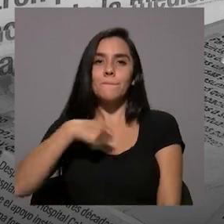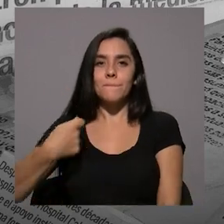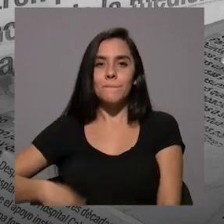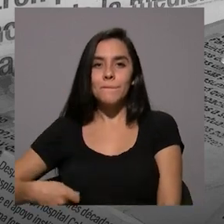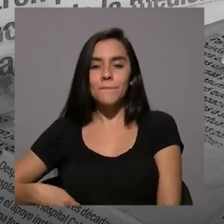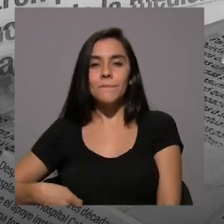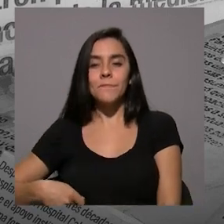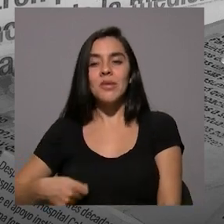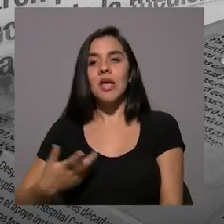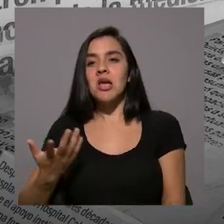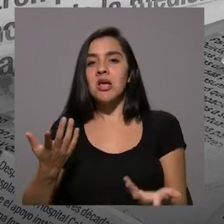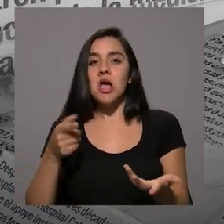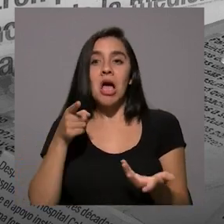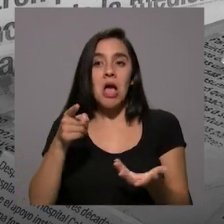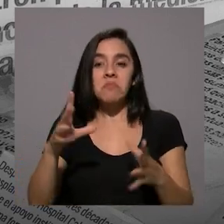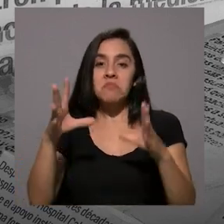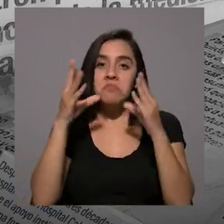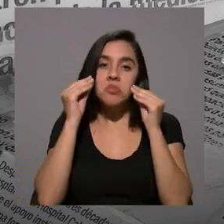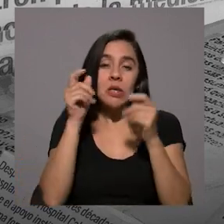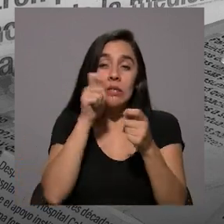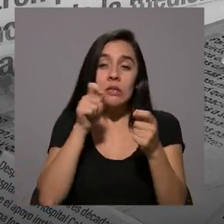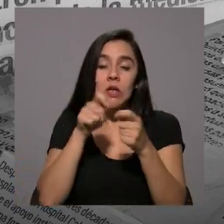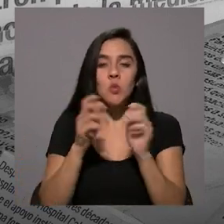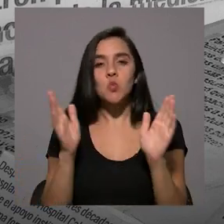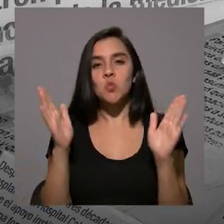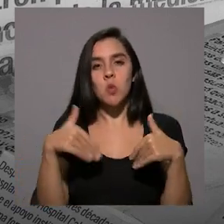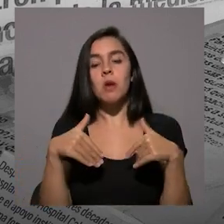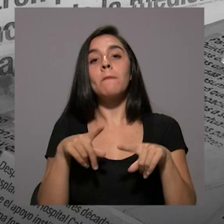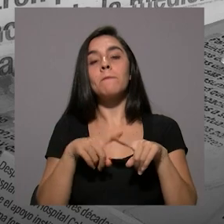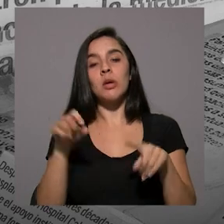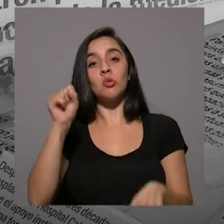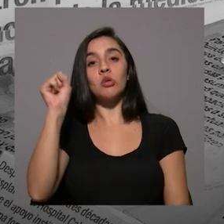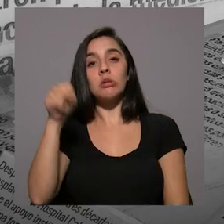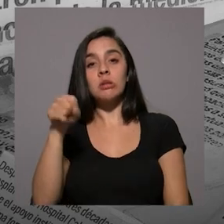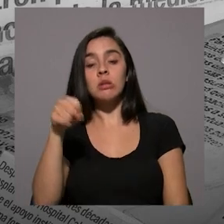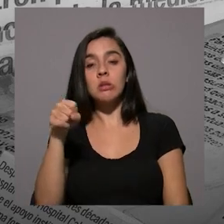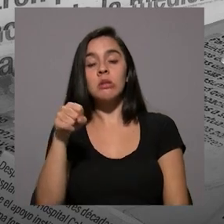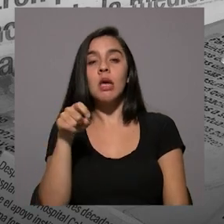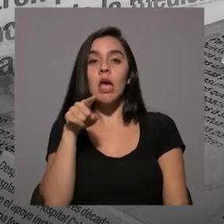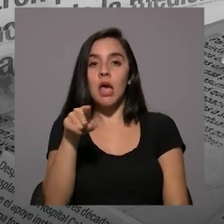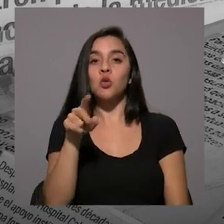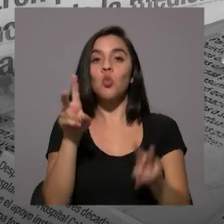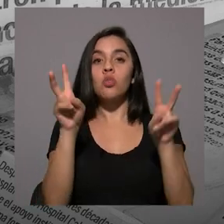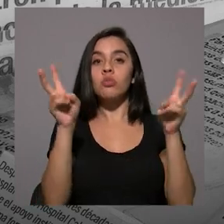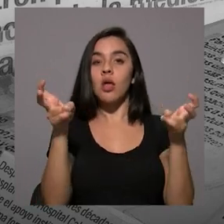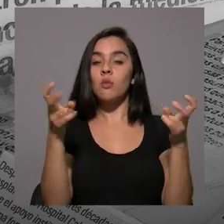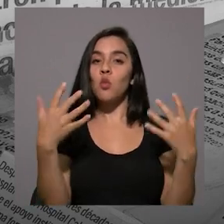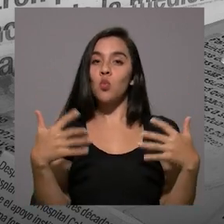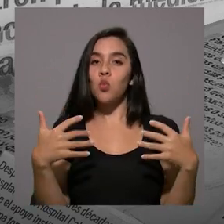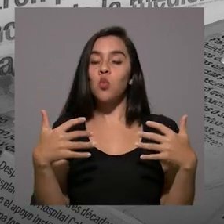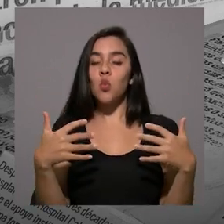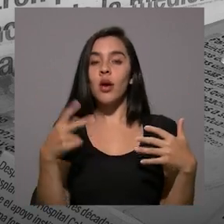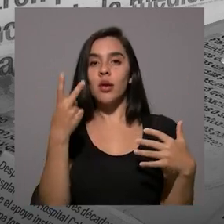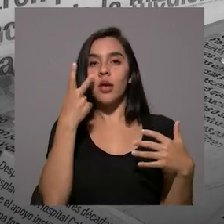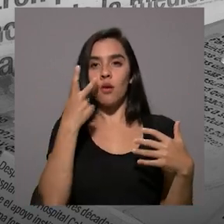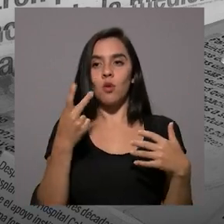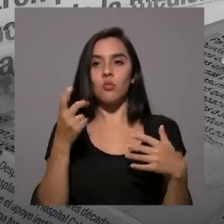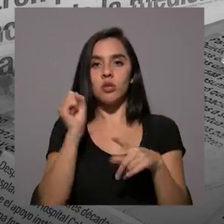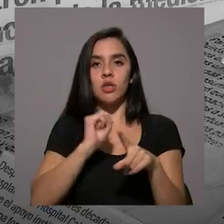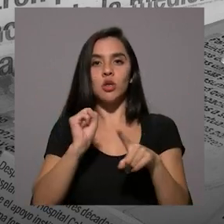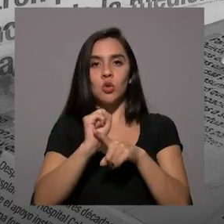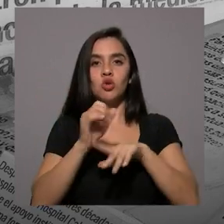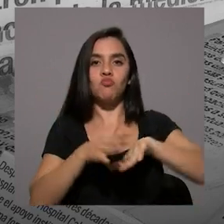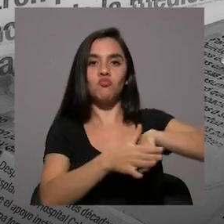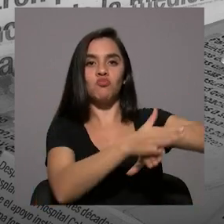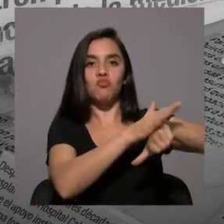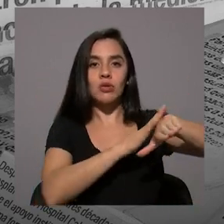Entonces, no tenemos, tal vez, todavía datos tan precisos, pero efectivamente esas son cuestiones o dinámicas que vemos en el plano nacional,